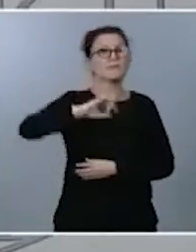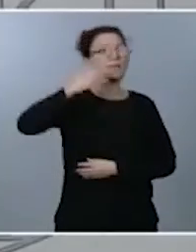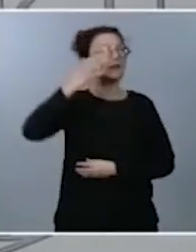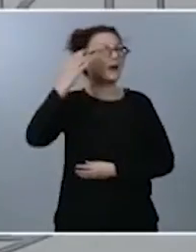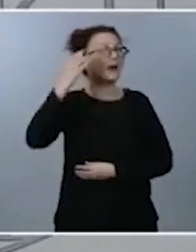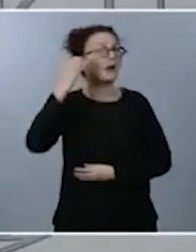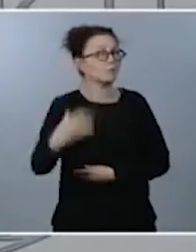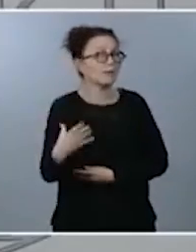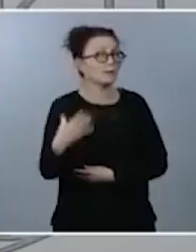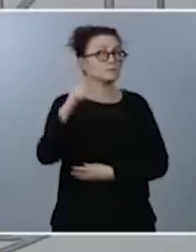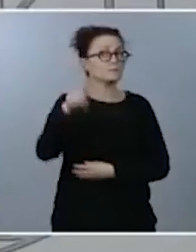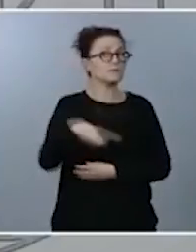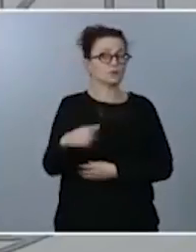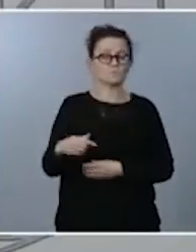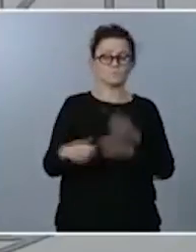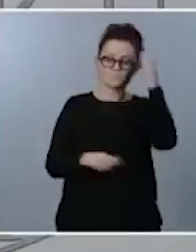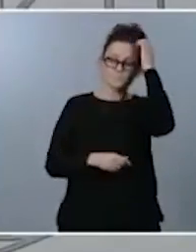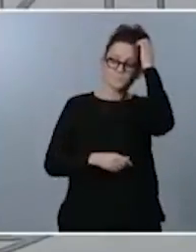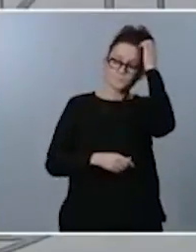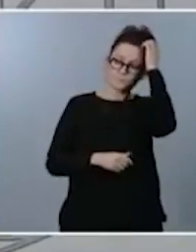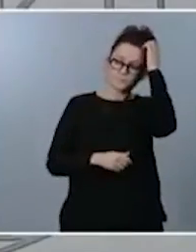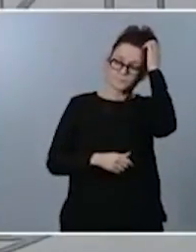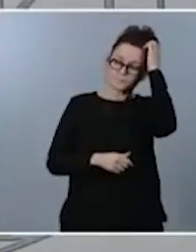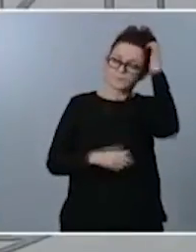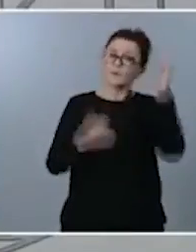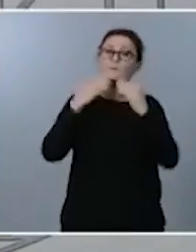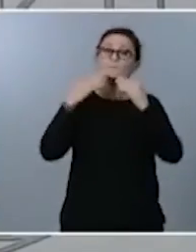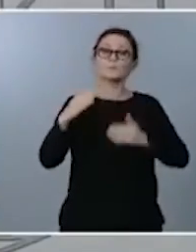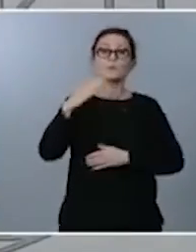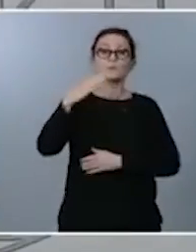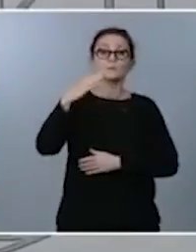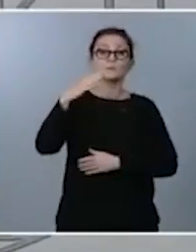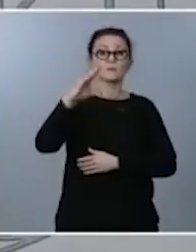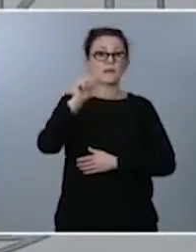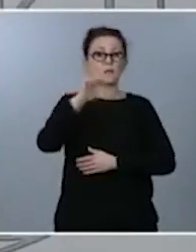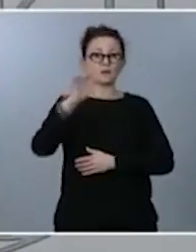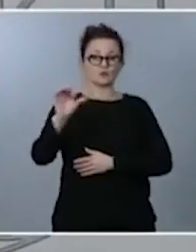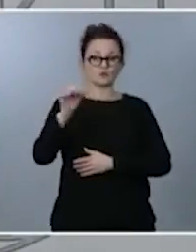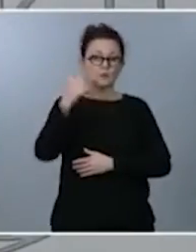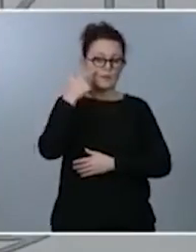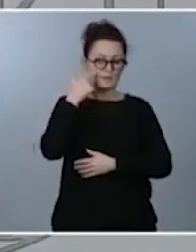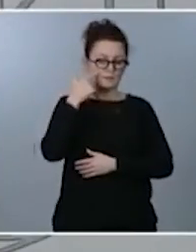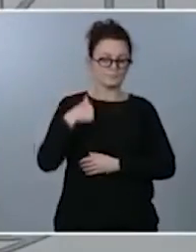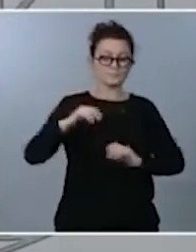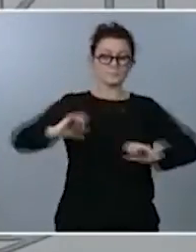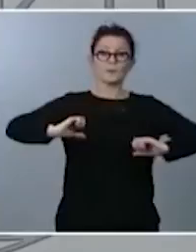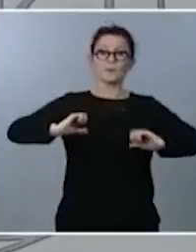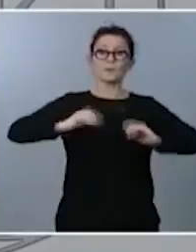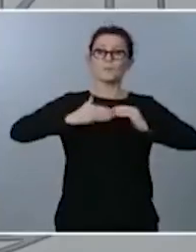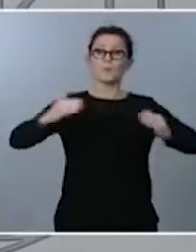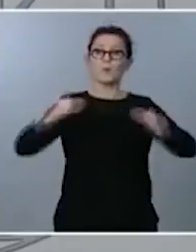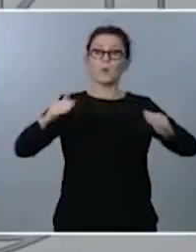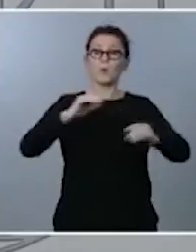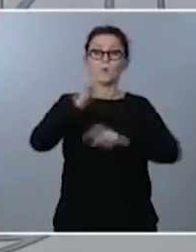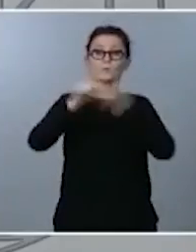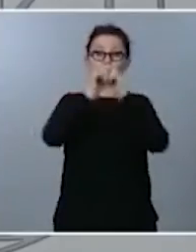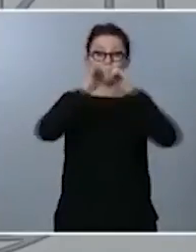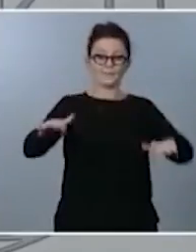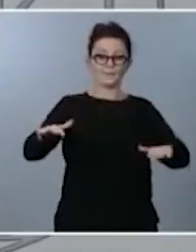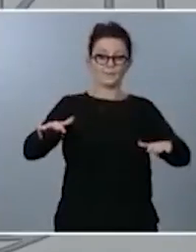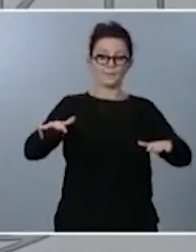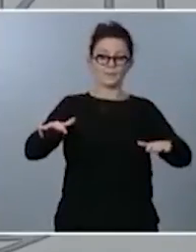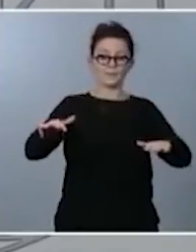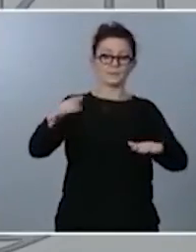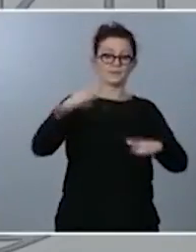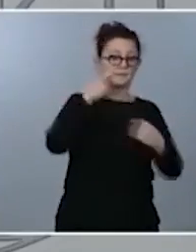muchas gracias Carlos nosotros hemos venido transmitiendo desde que empezó la pandemia sanitaria y por tanto la económica hemos